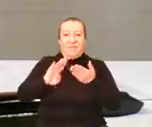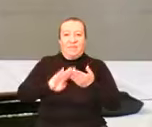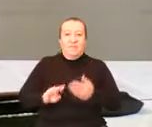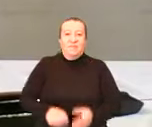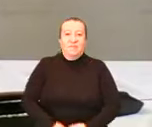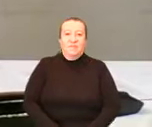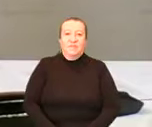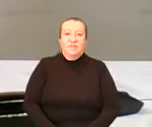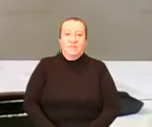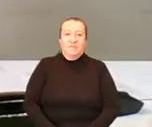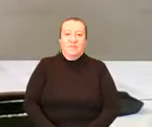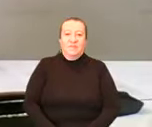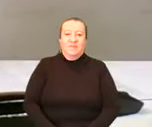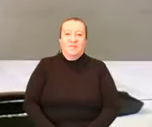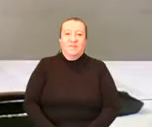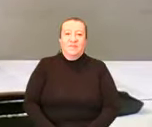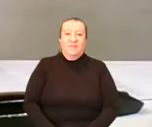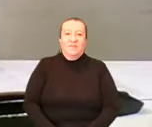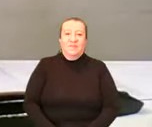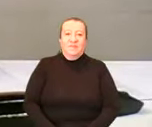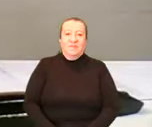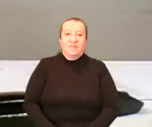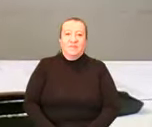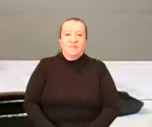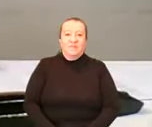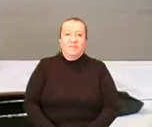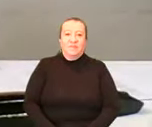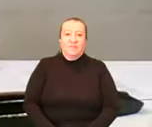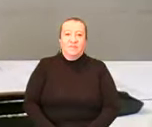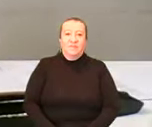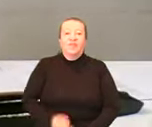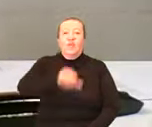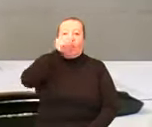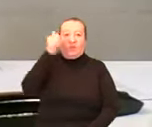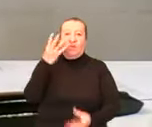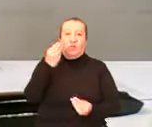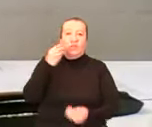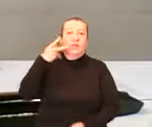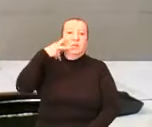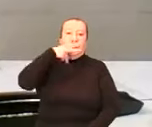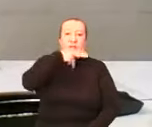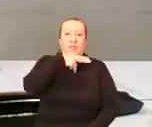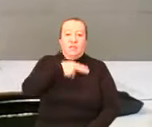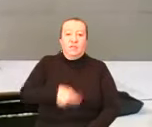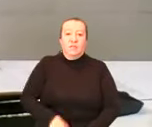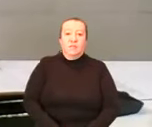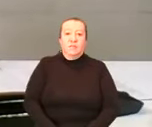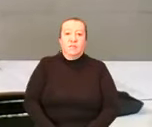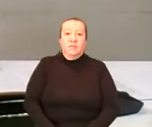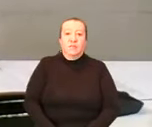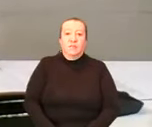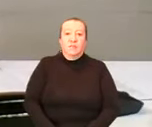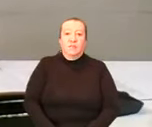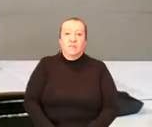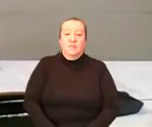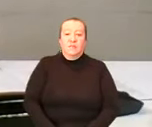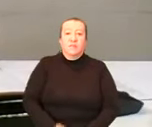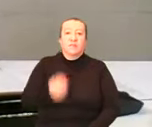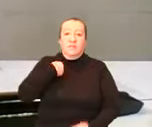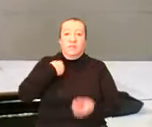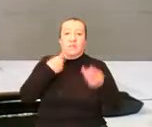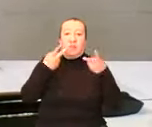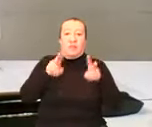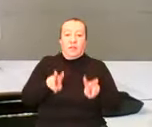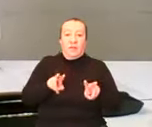Ah, se me fue la idea. Pero bueno, es otra de las grandes mentiras. Ah, ya. Yo tampoco es que